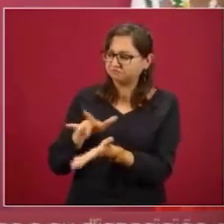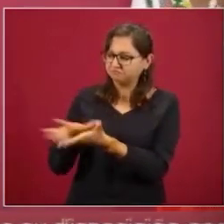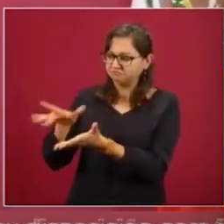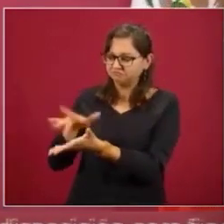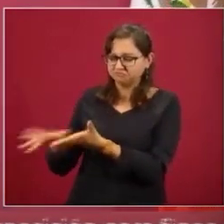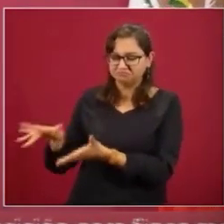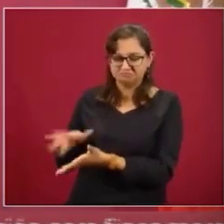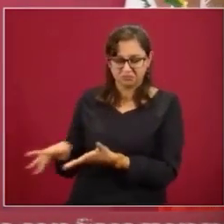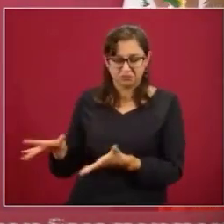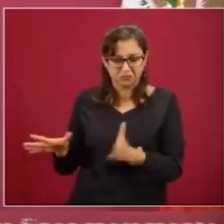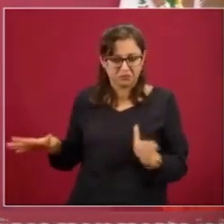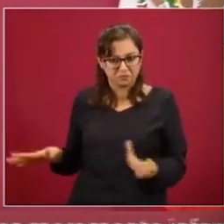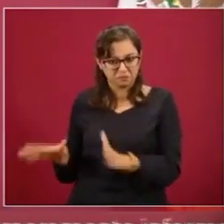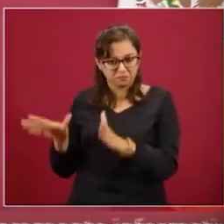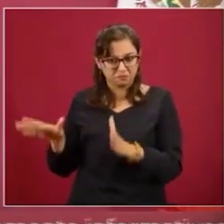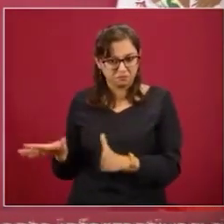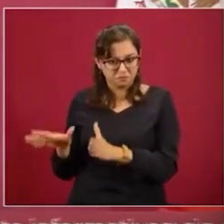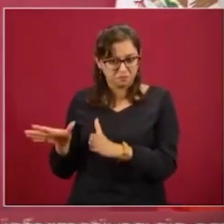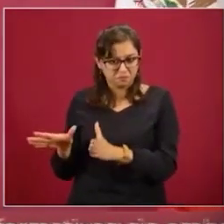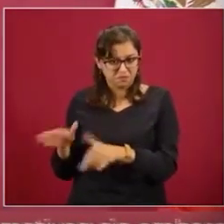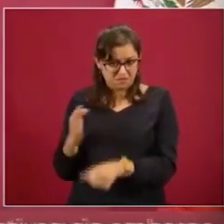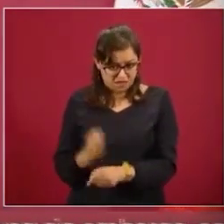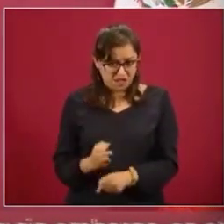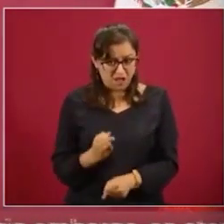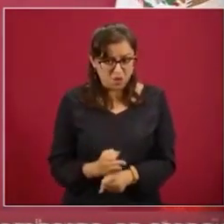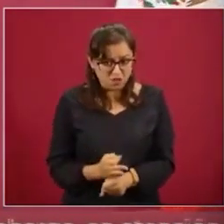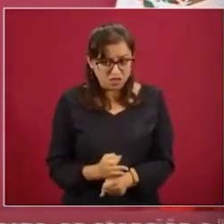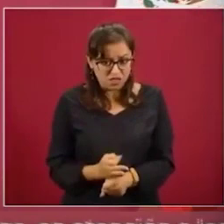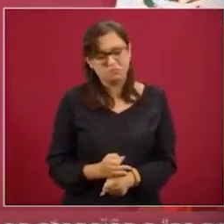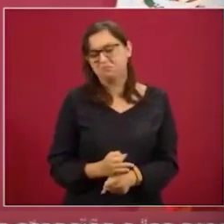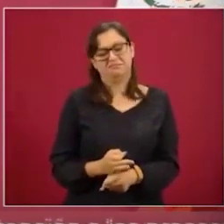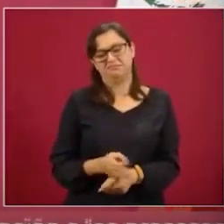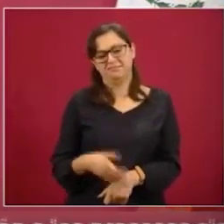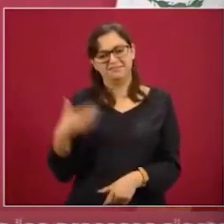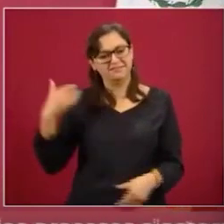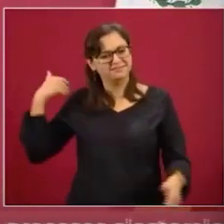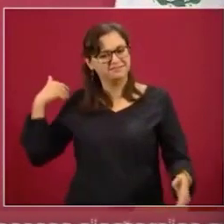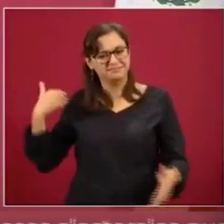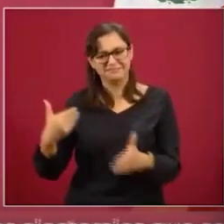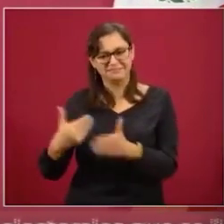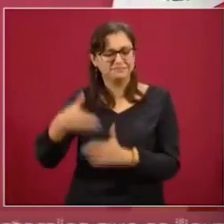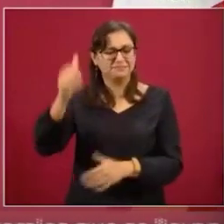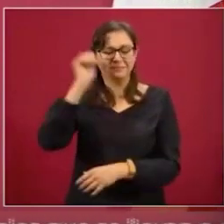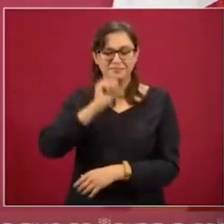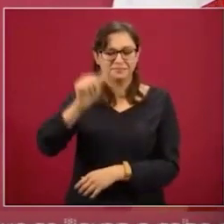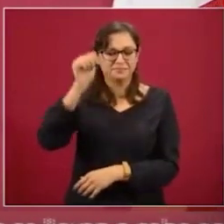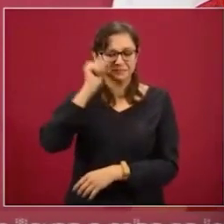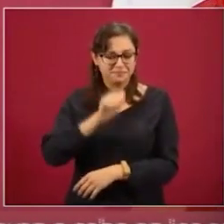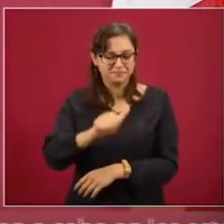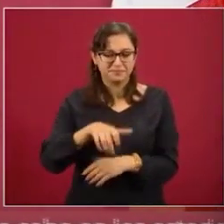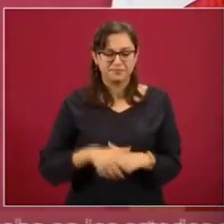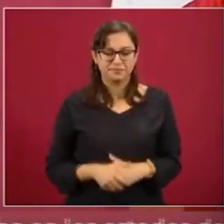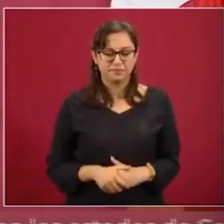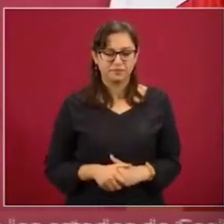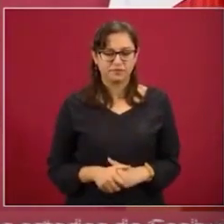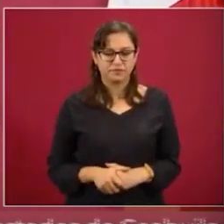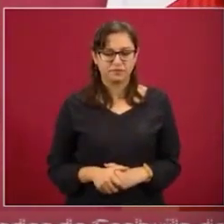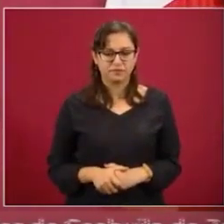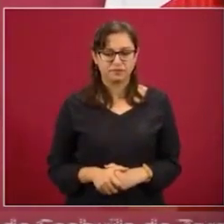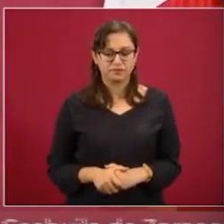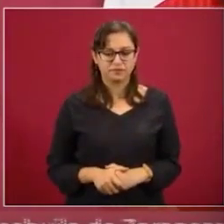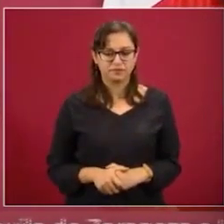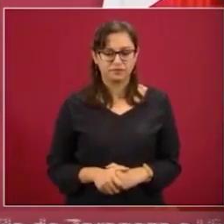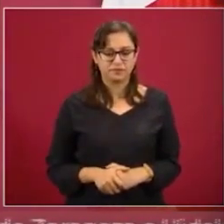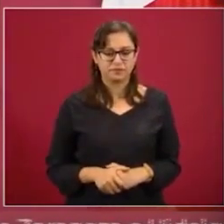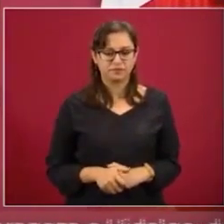No de ahora, de siempre, los partidos